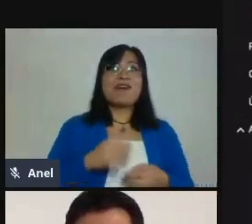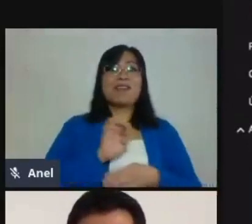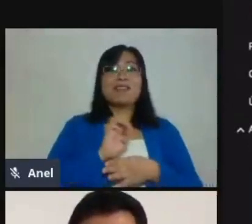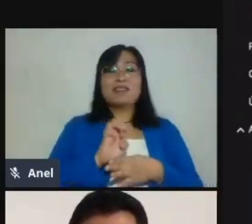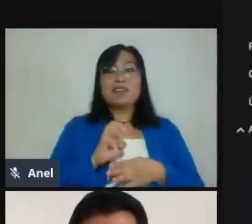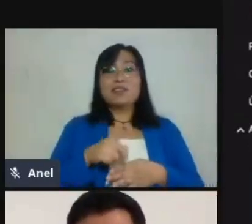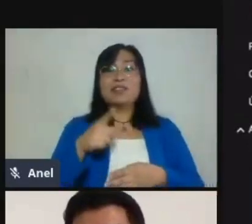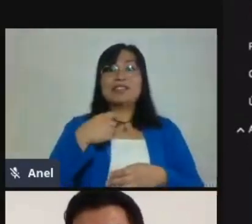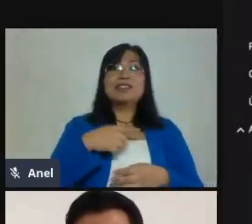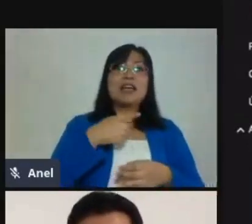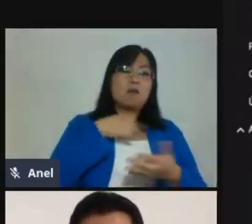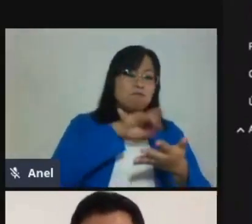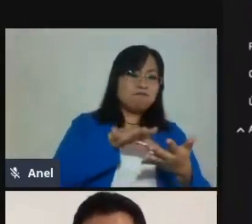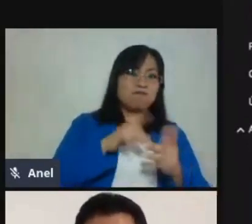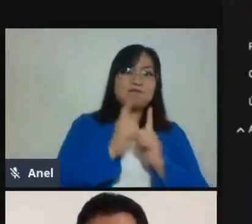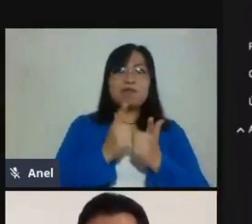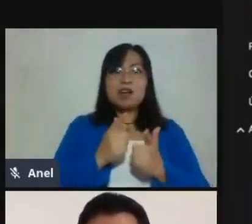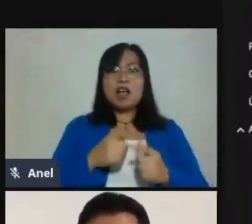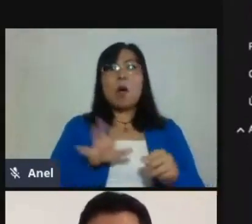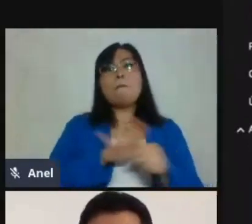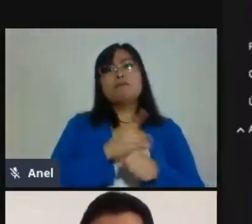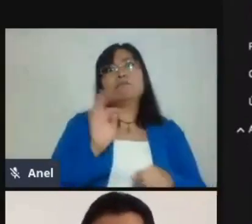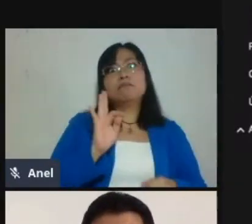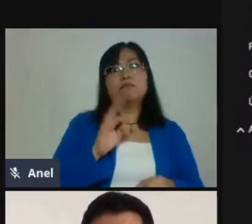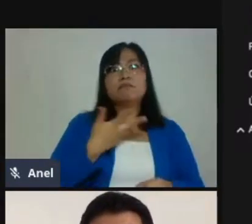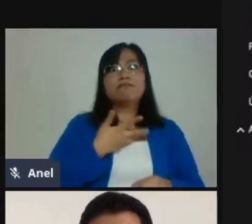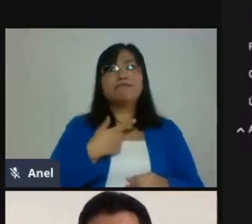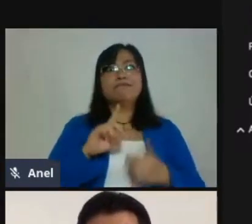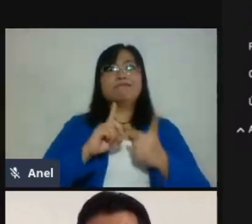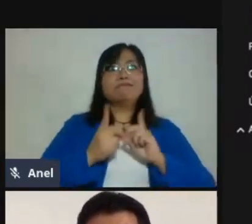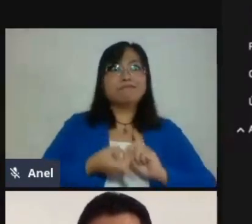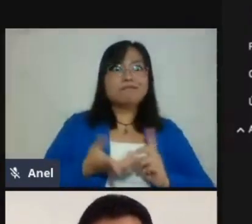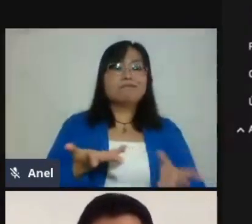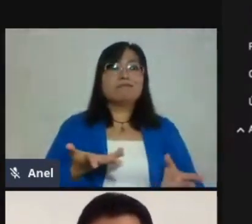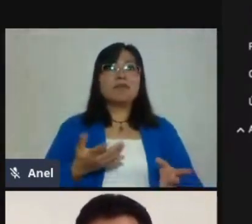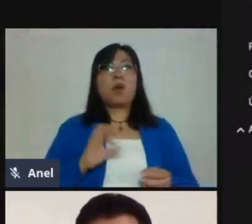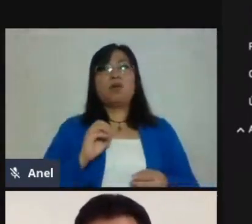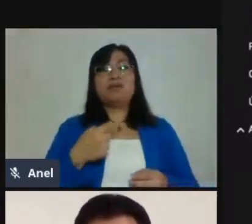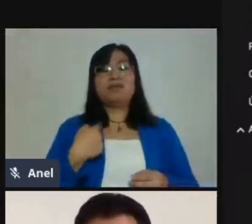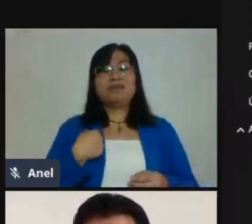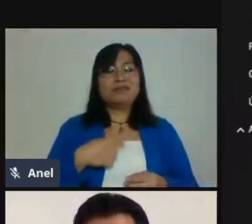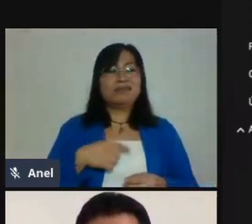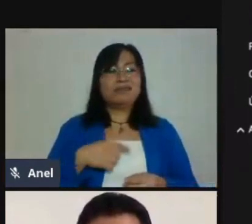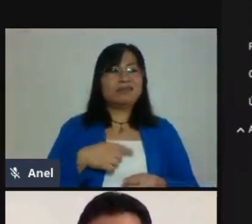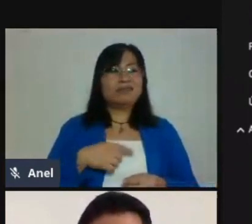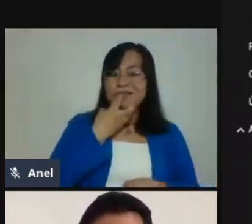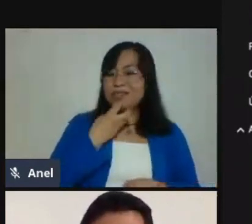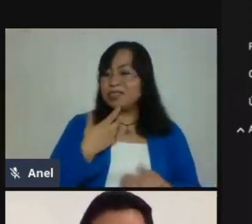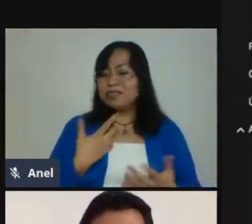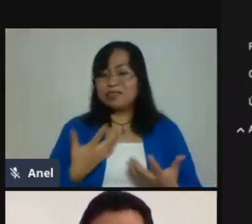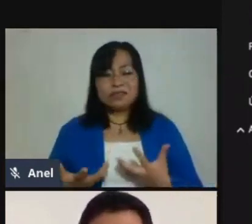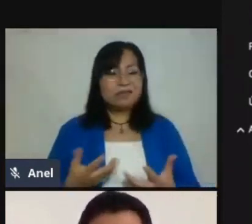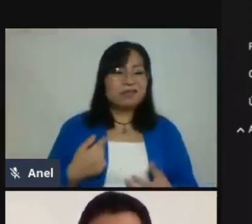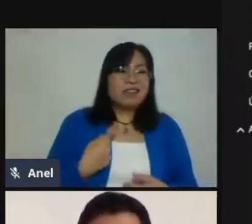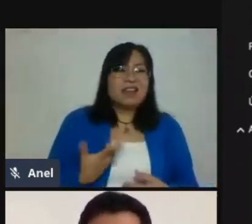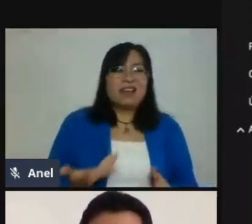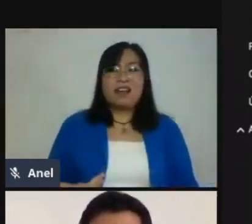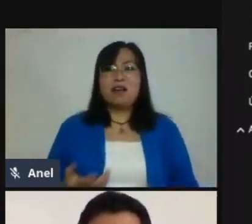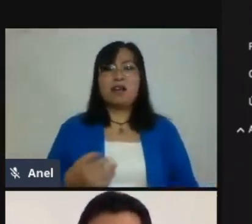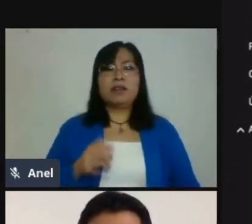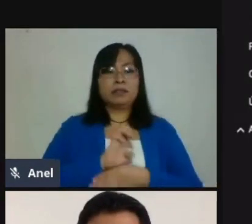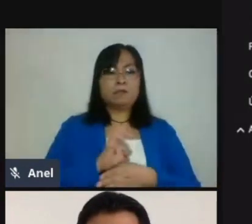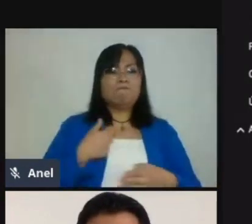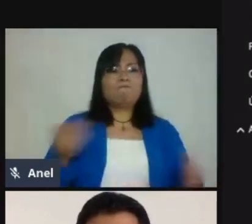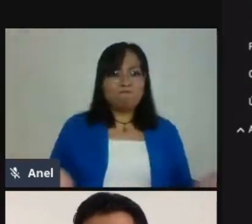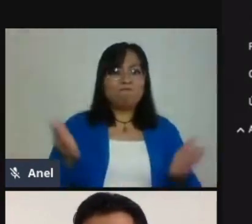depresión o de sentirse frustrados. Y tú también, así como lo mencionaba Nay, puedes